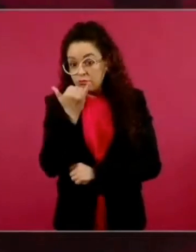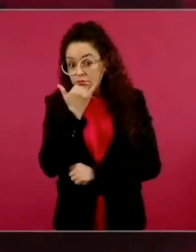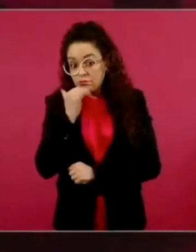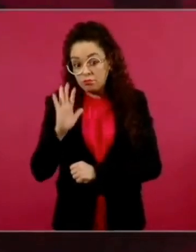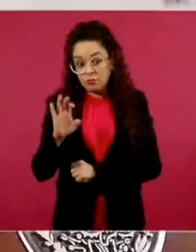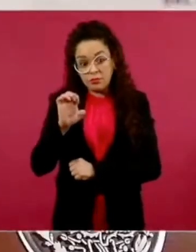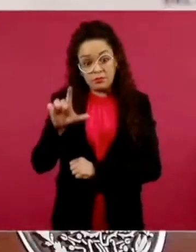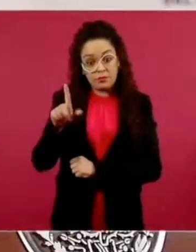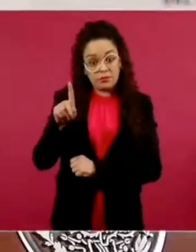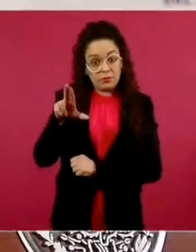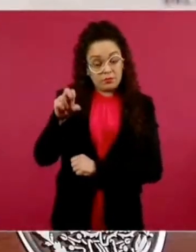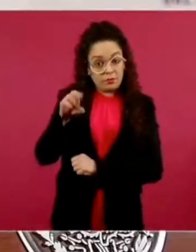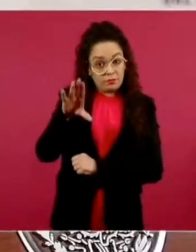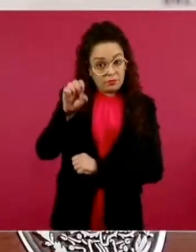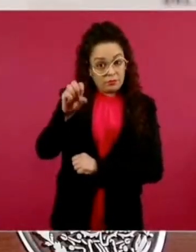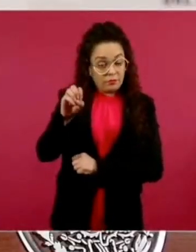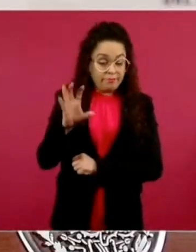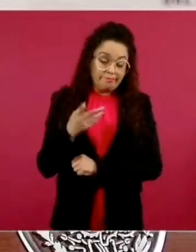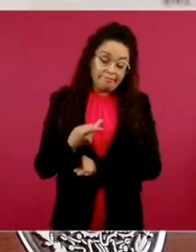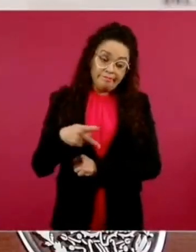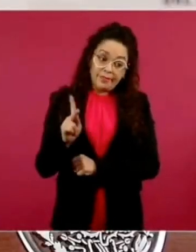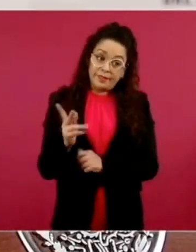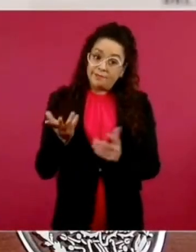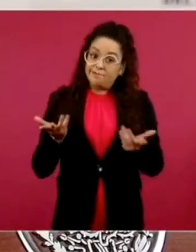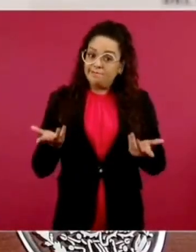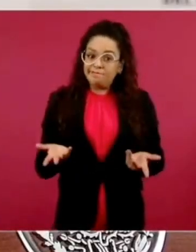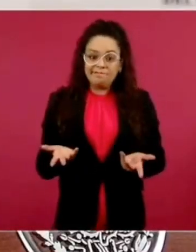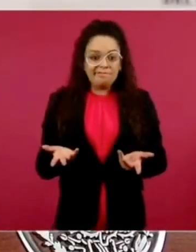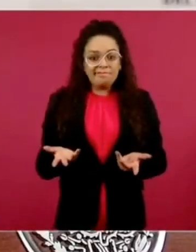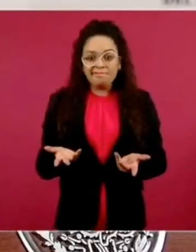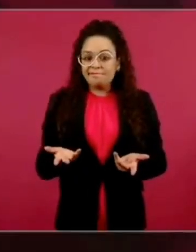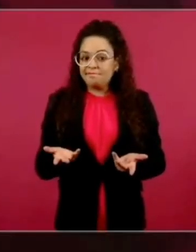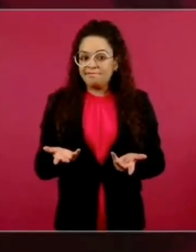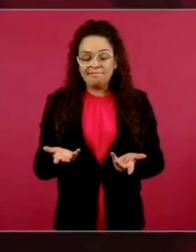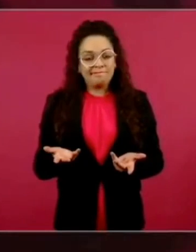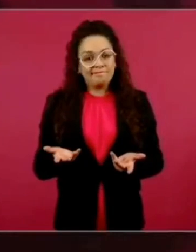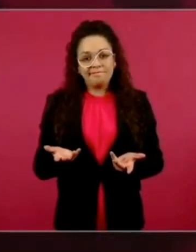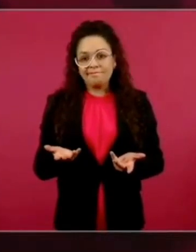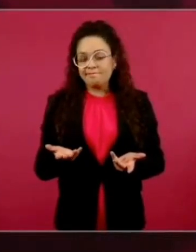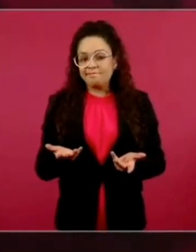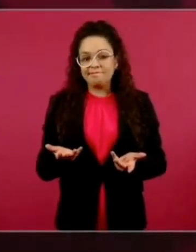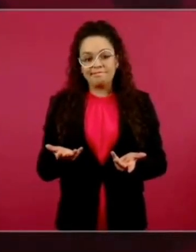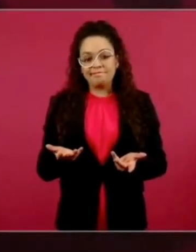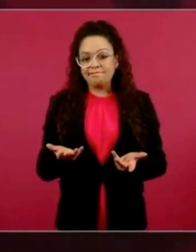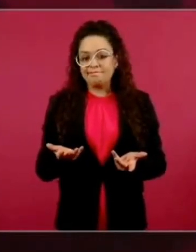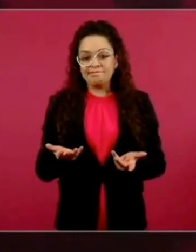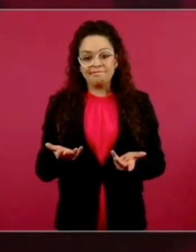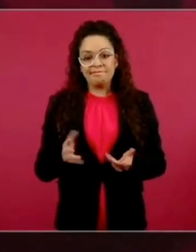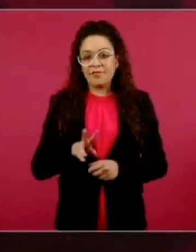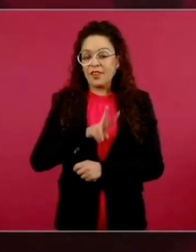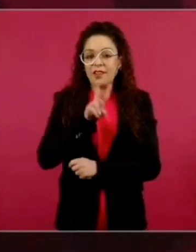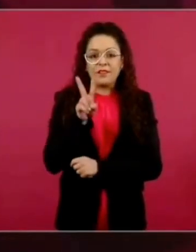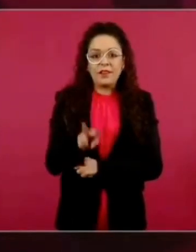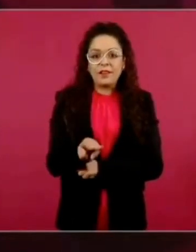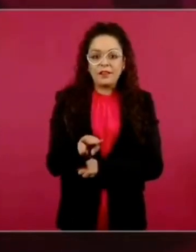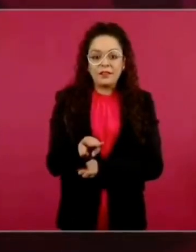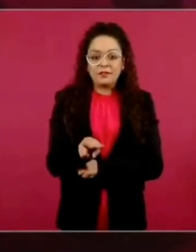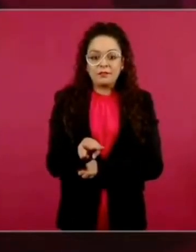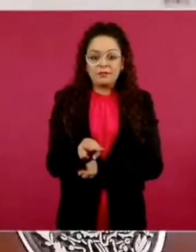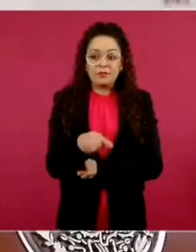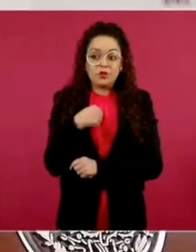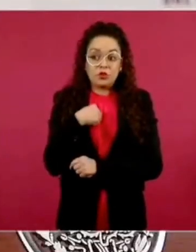que yo no tengo oportunidad pues de verlo,